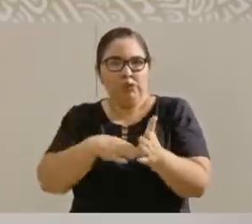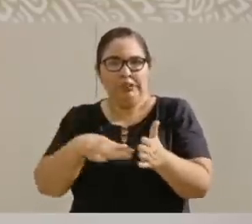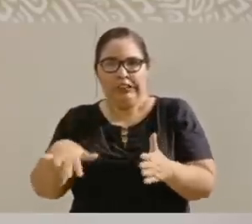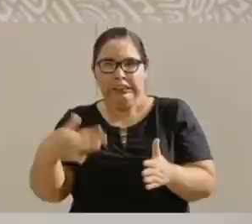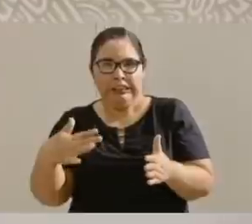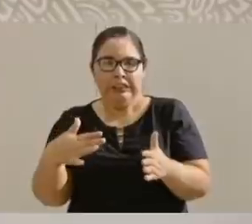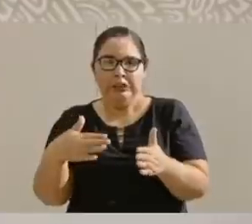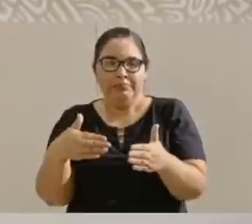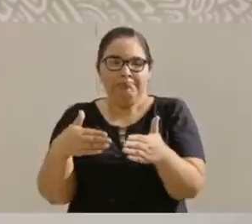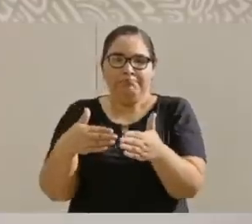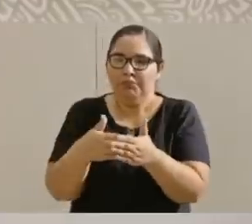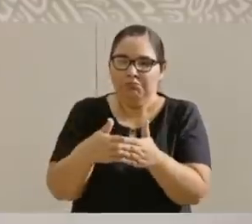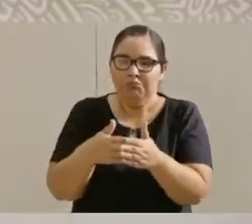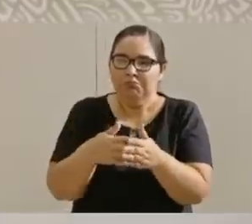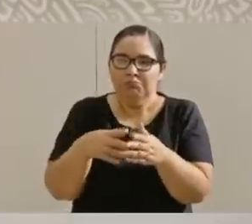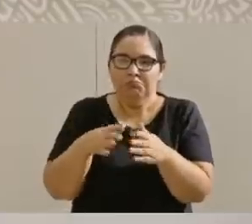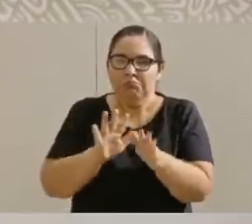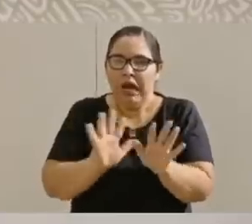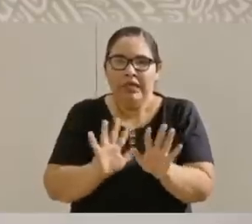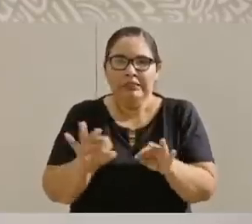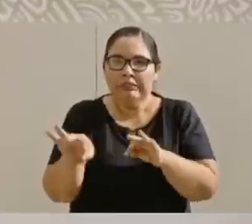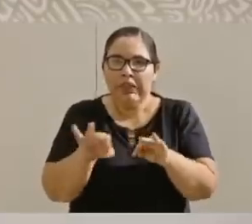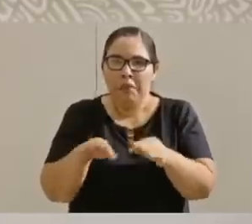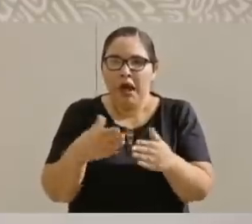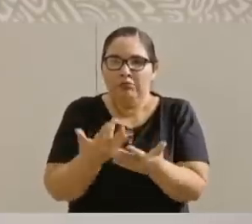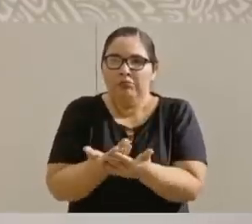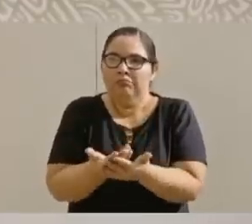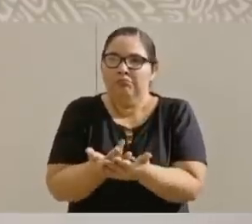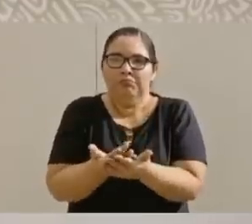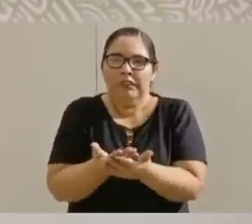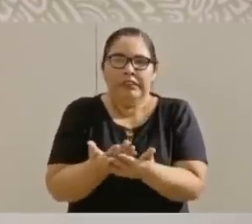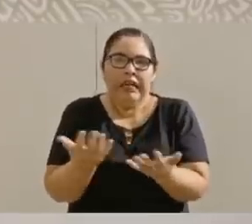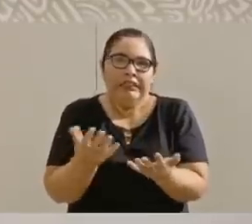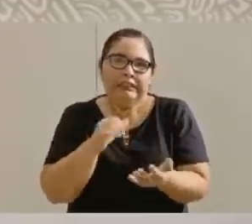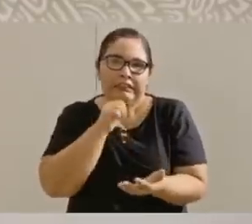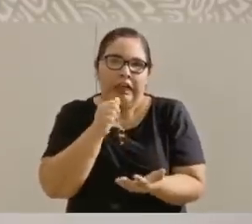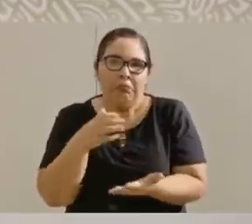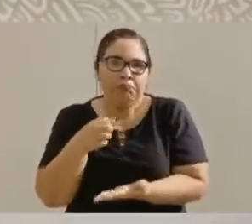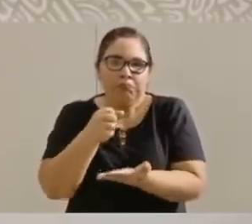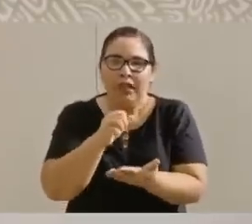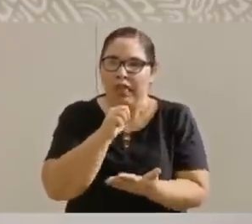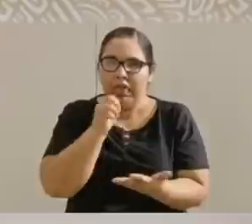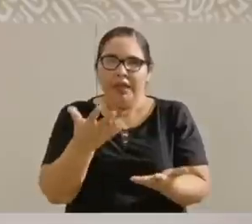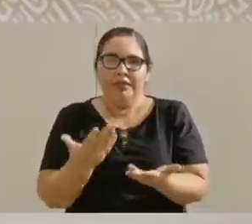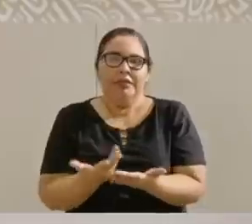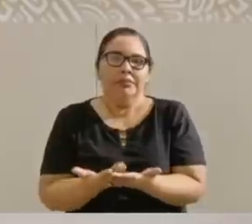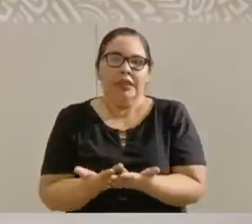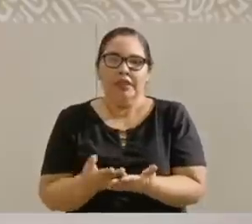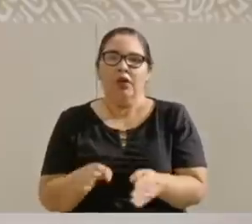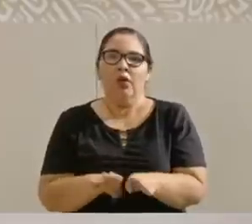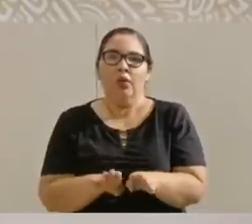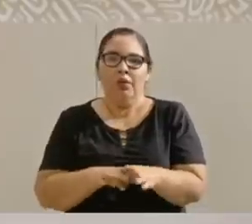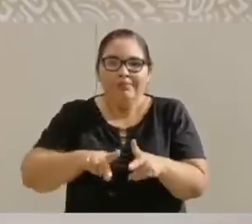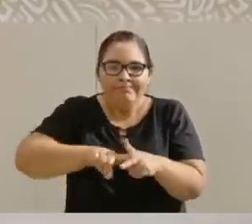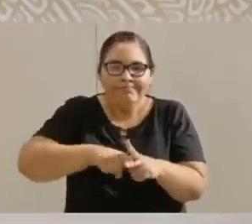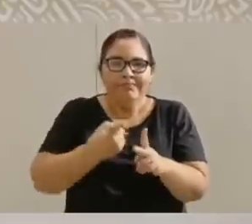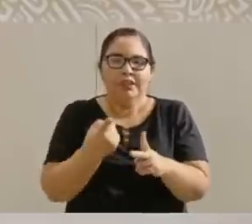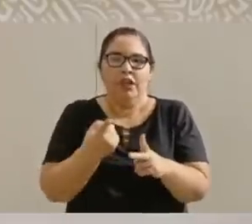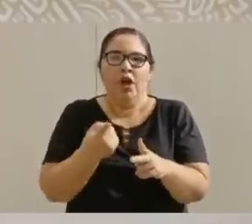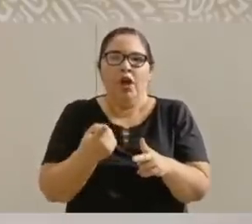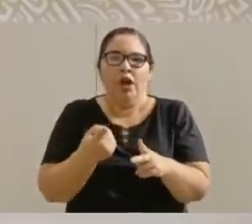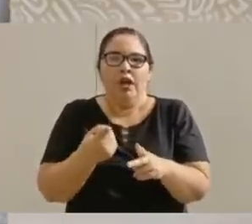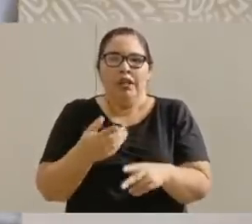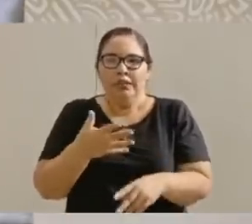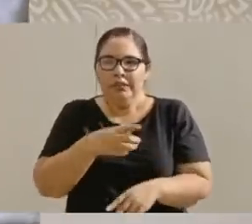inconclusa, estaba parada y había que tomar una